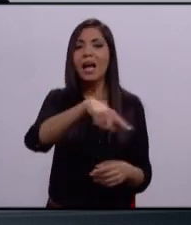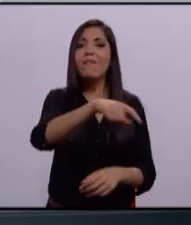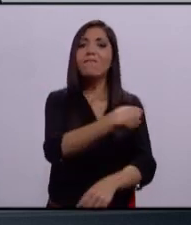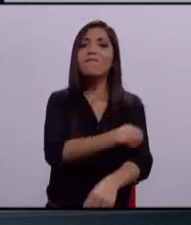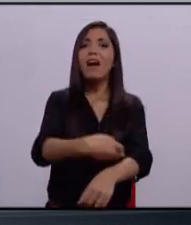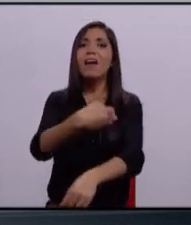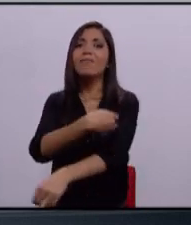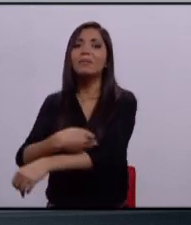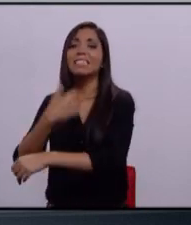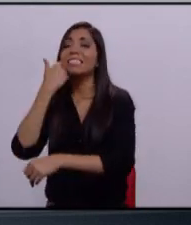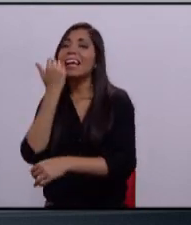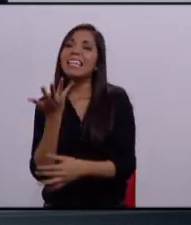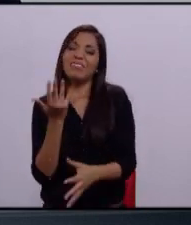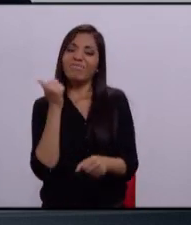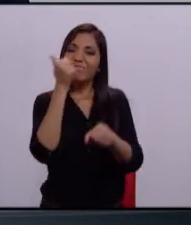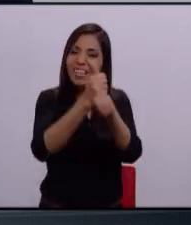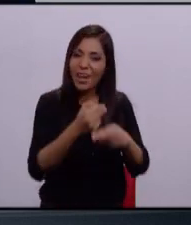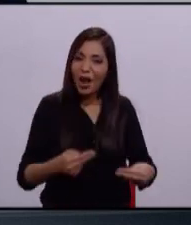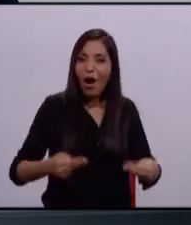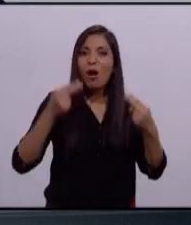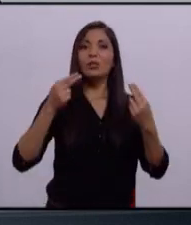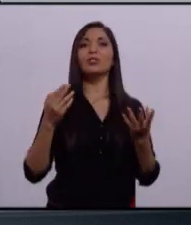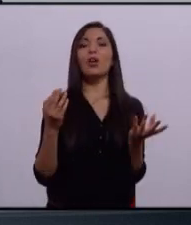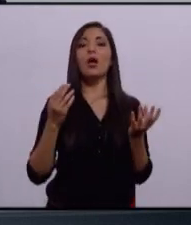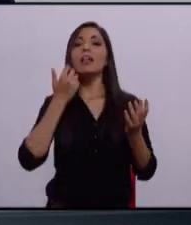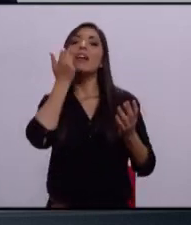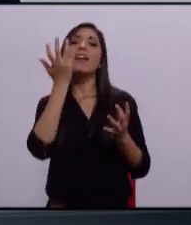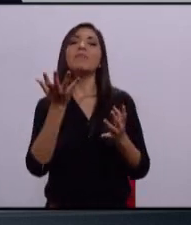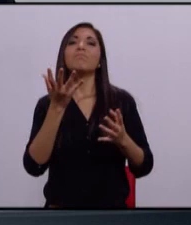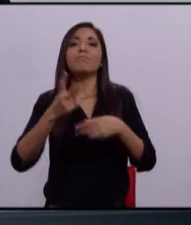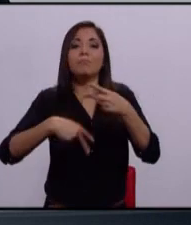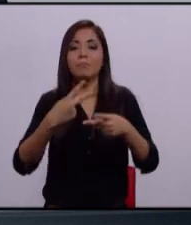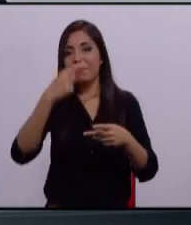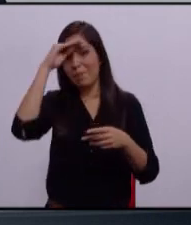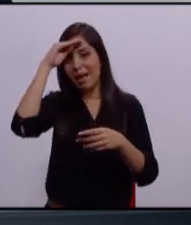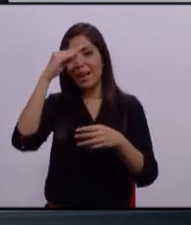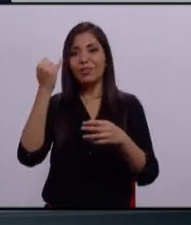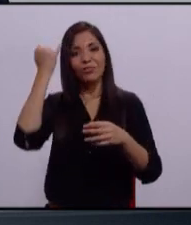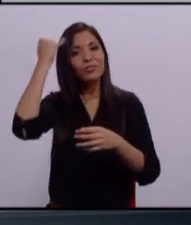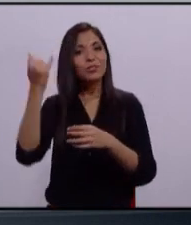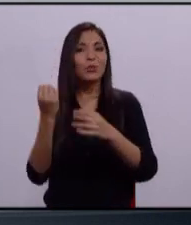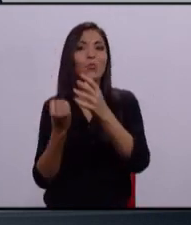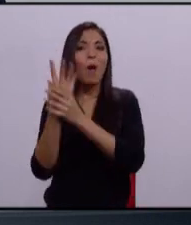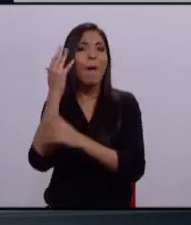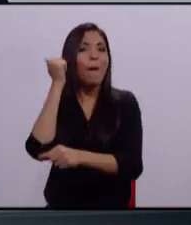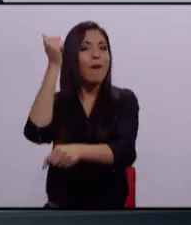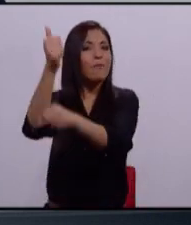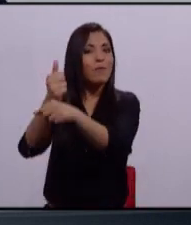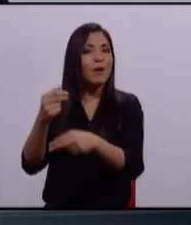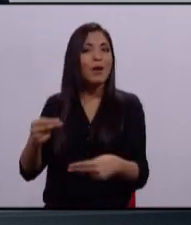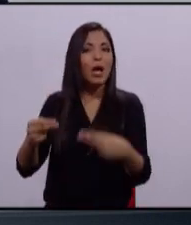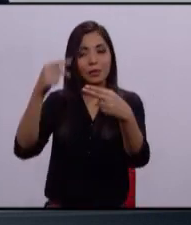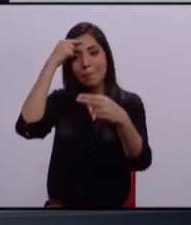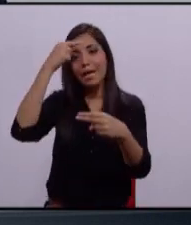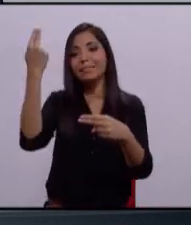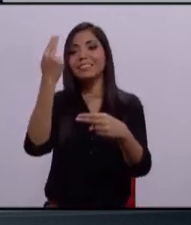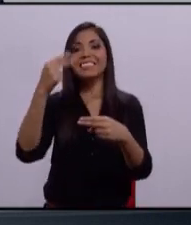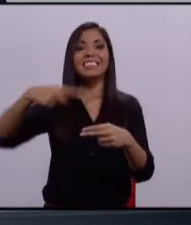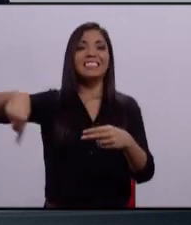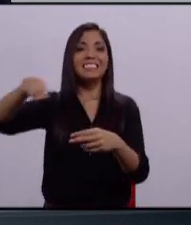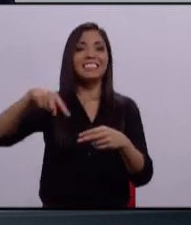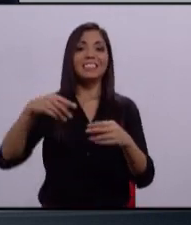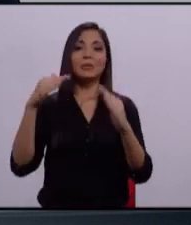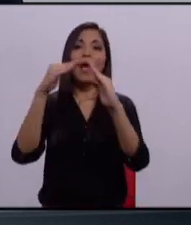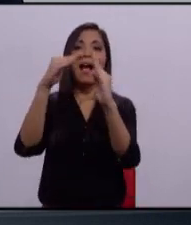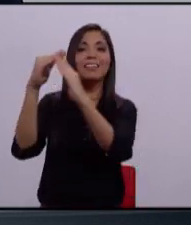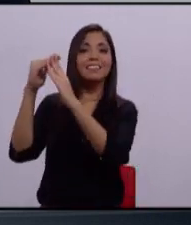que quieren poner un negocio, que quieren emprender un negocio y tener la oportunidad de llevar el sustento a sus casas. Por eso